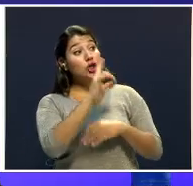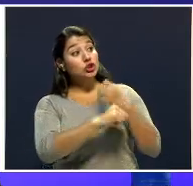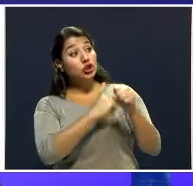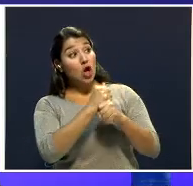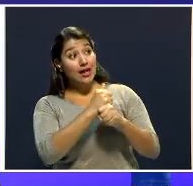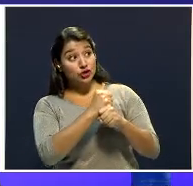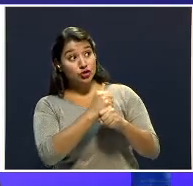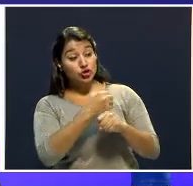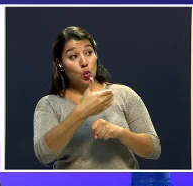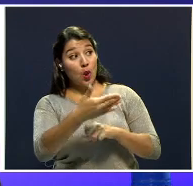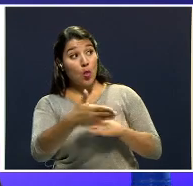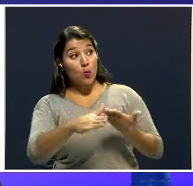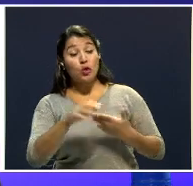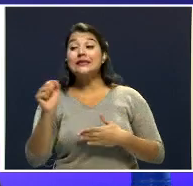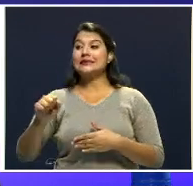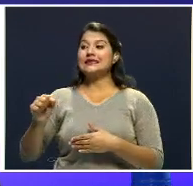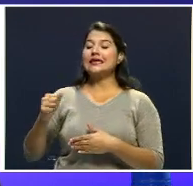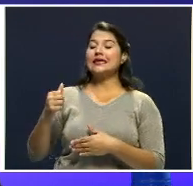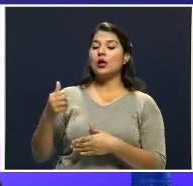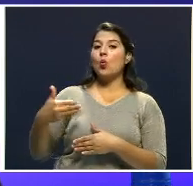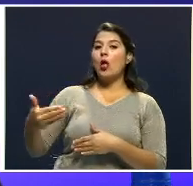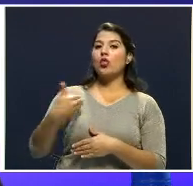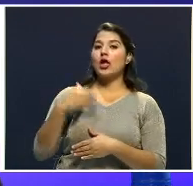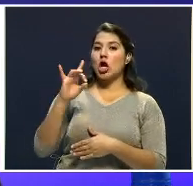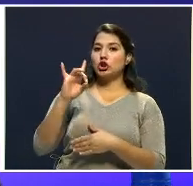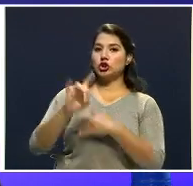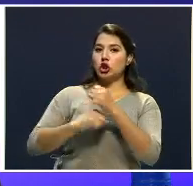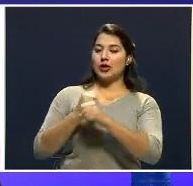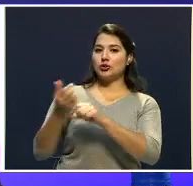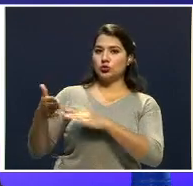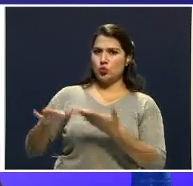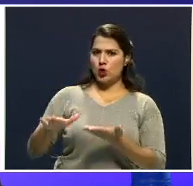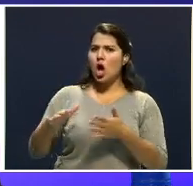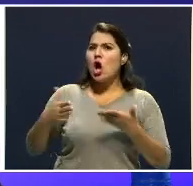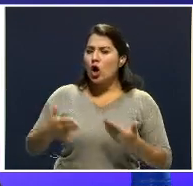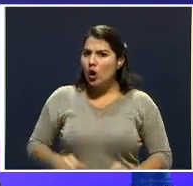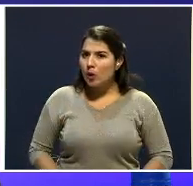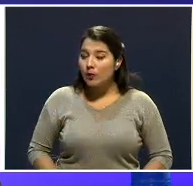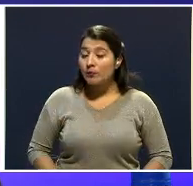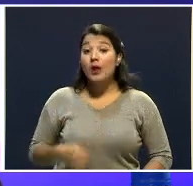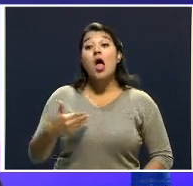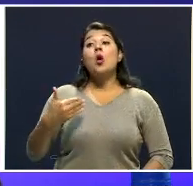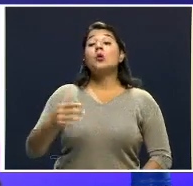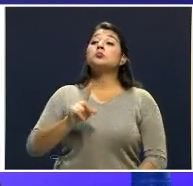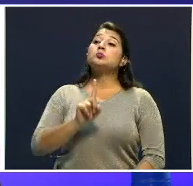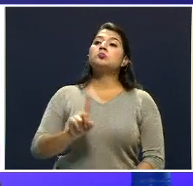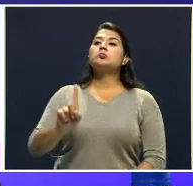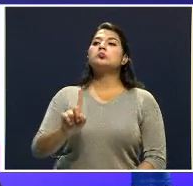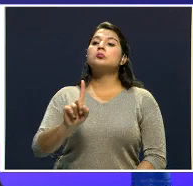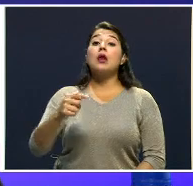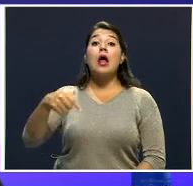Josebet muere a los ocho años. ¿Cómo muere? Precisamente cuando ella va a la escuela,